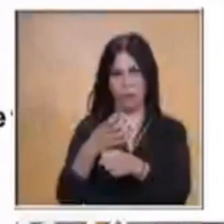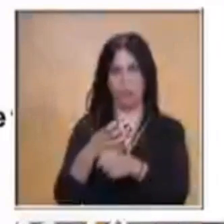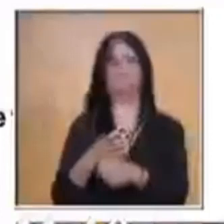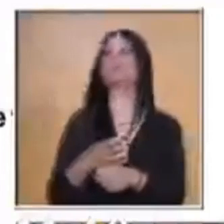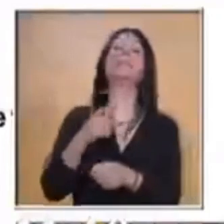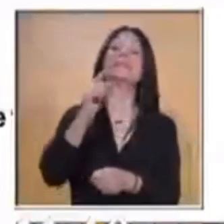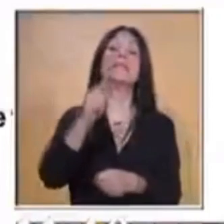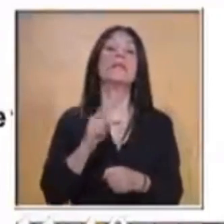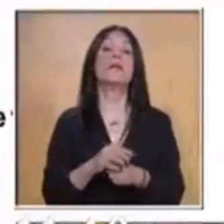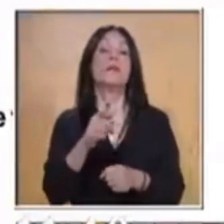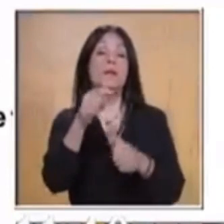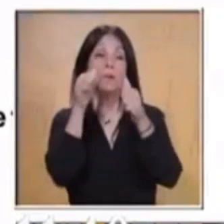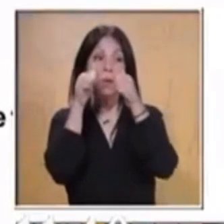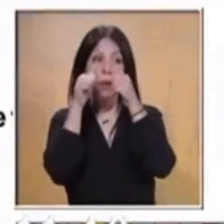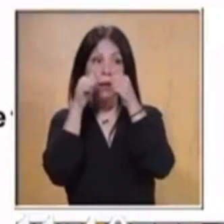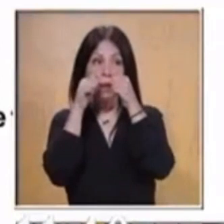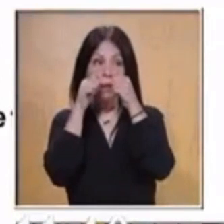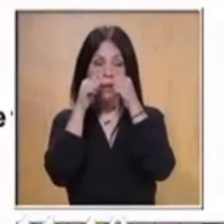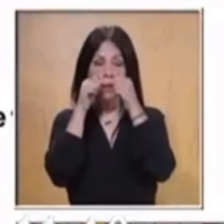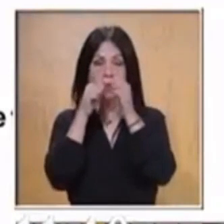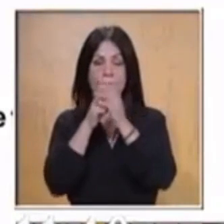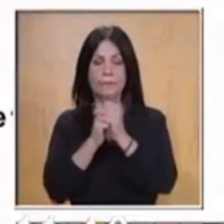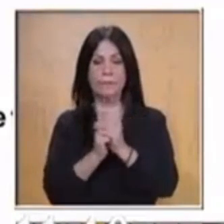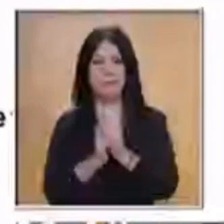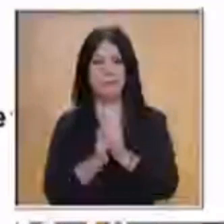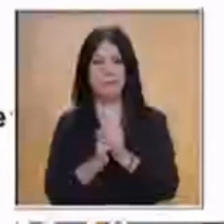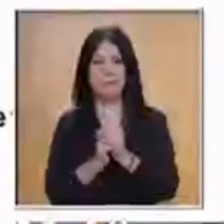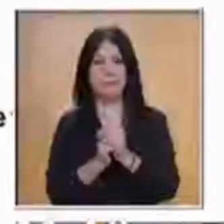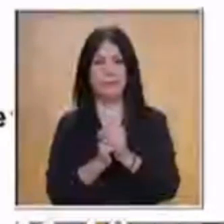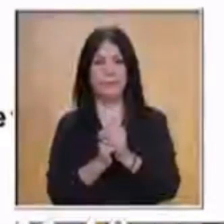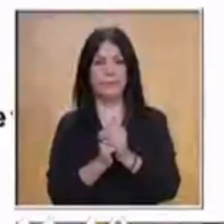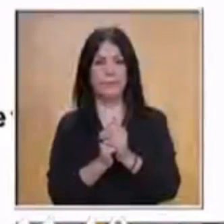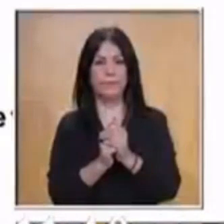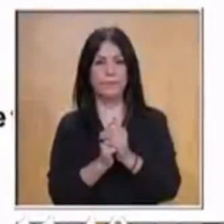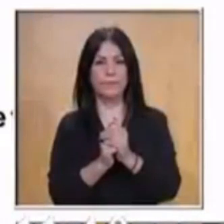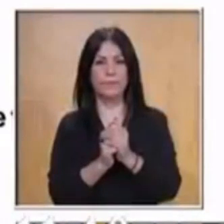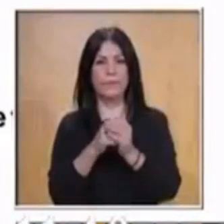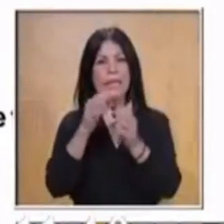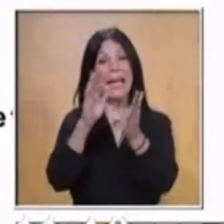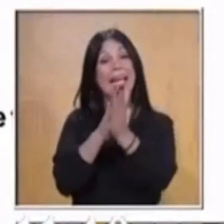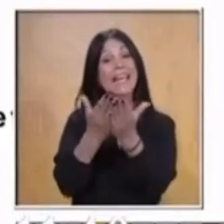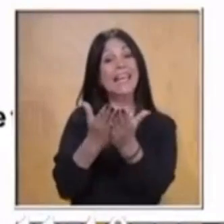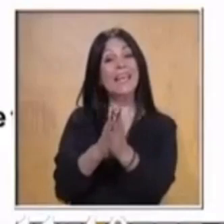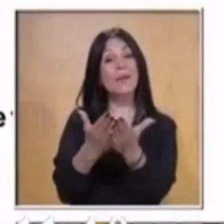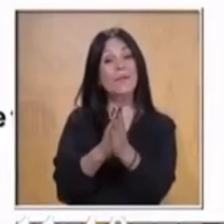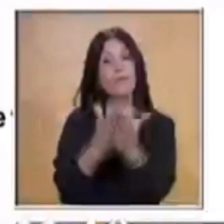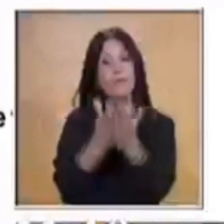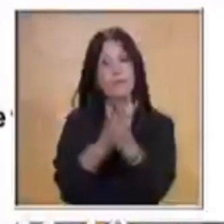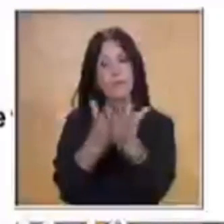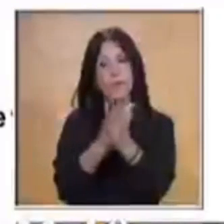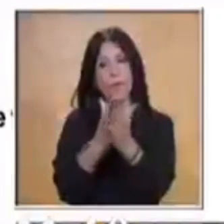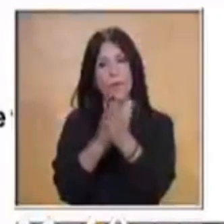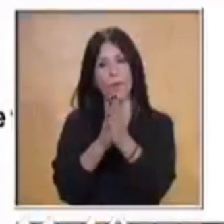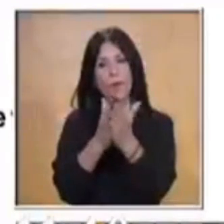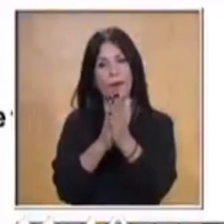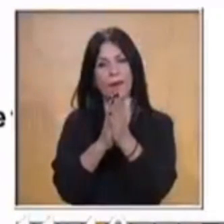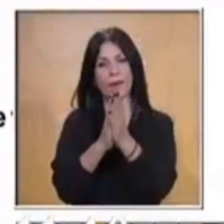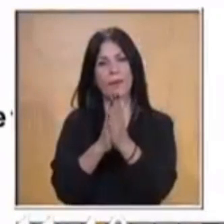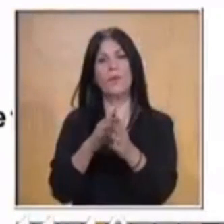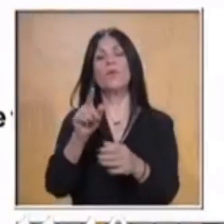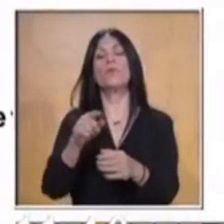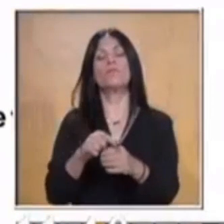Hay que poner mucha atención porque después viene la página que se va a vincular con este